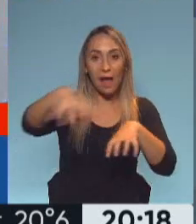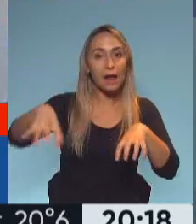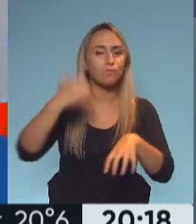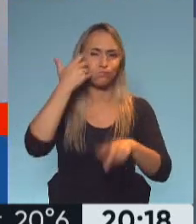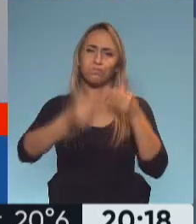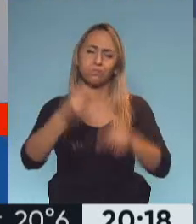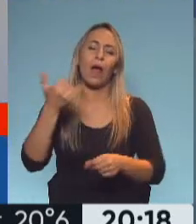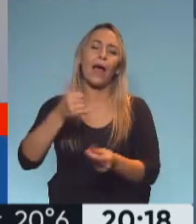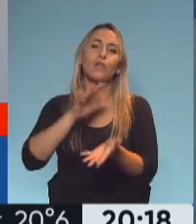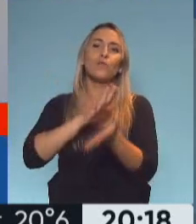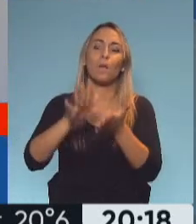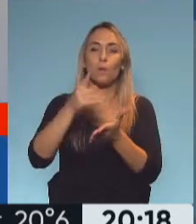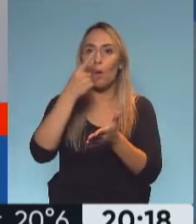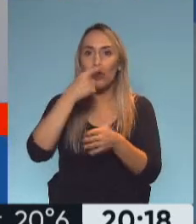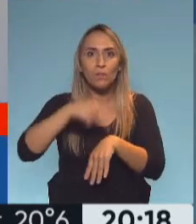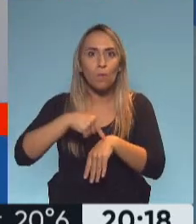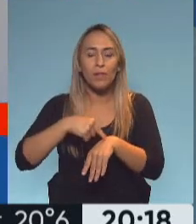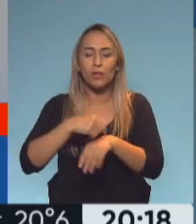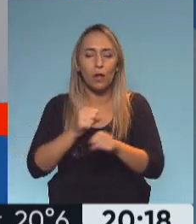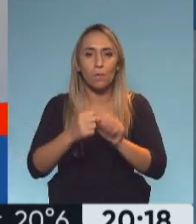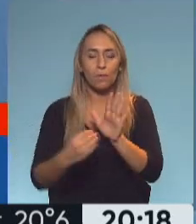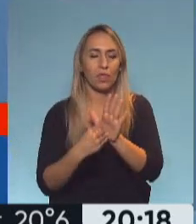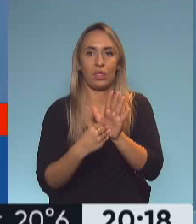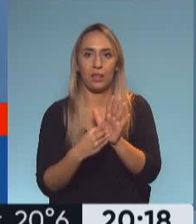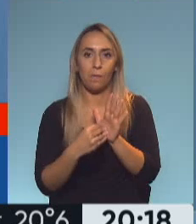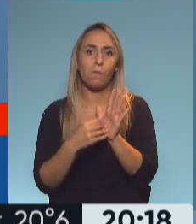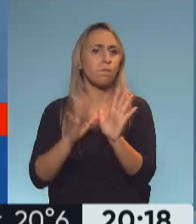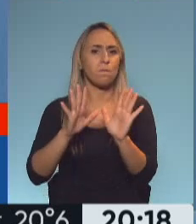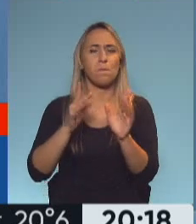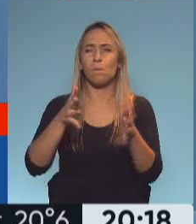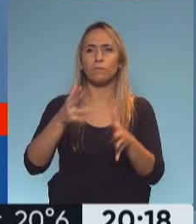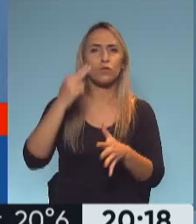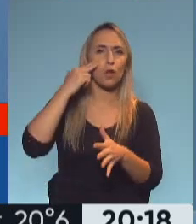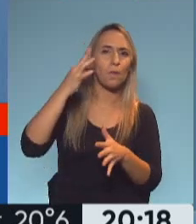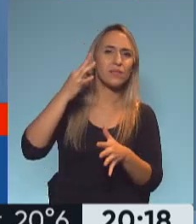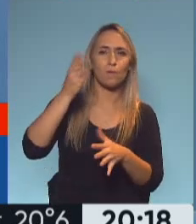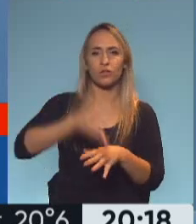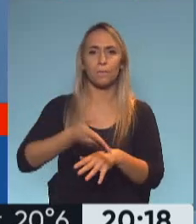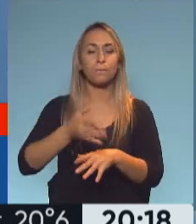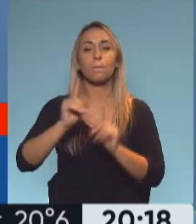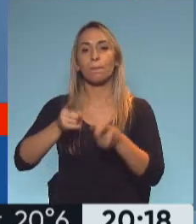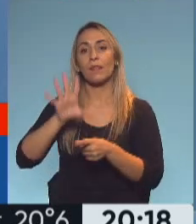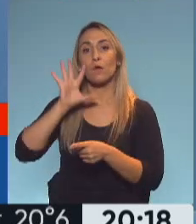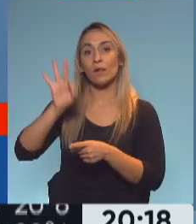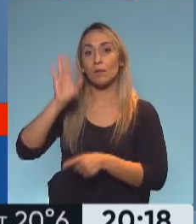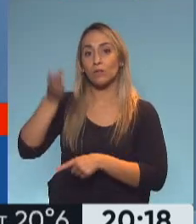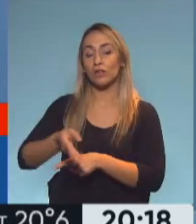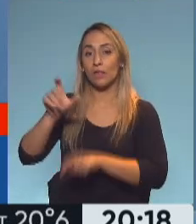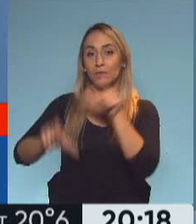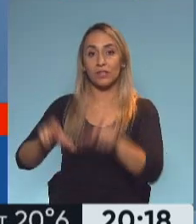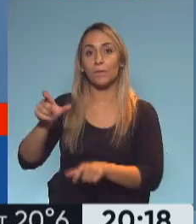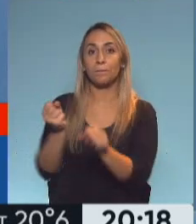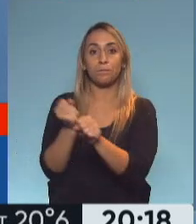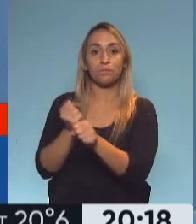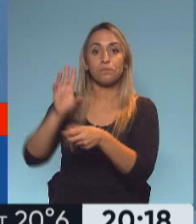nuevos que se anotan a último momento, pero estaremos arriba del 99%. vacunamos al 50% de los trabajadores de la educación.